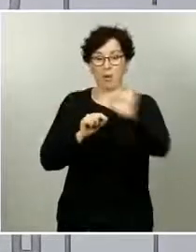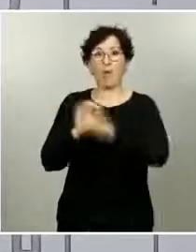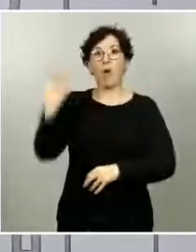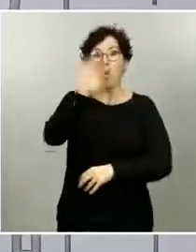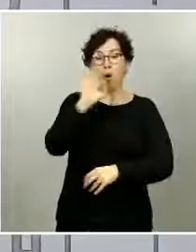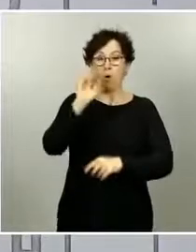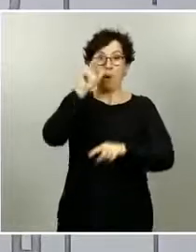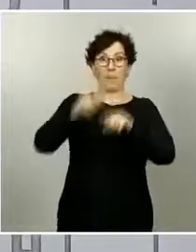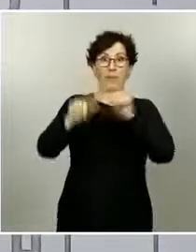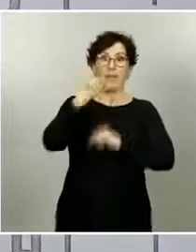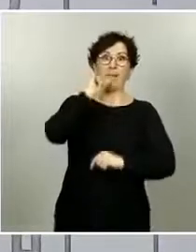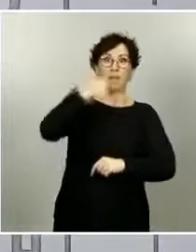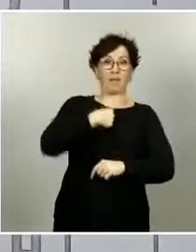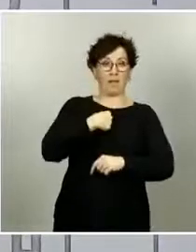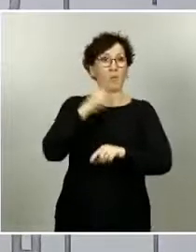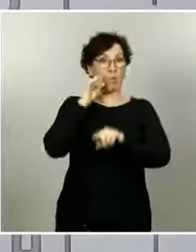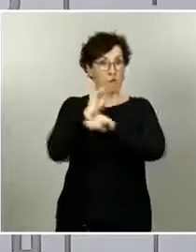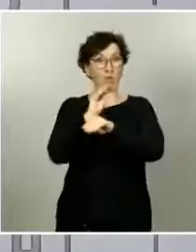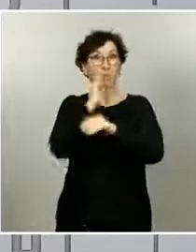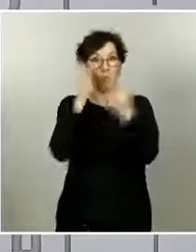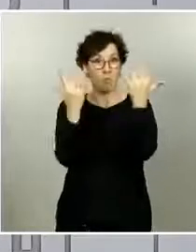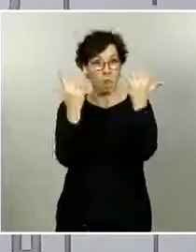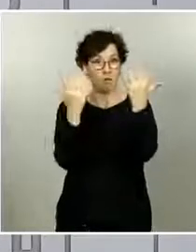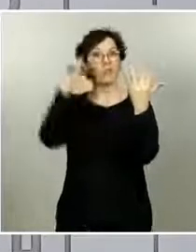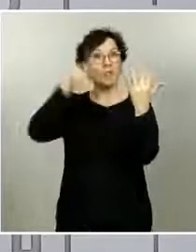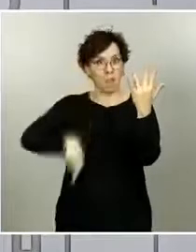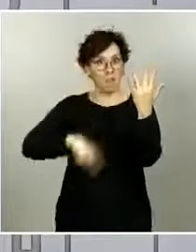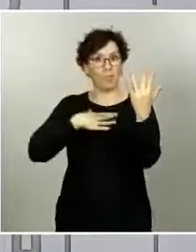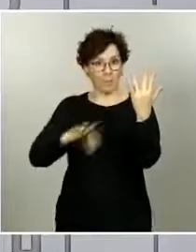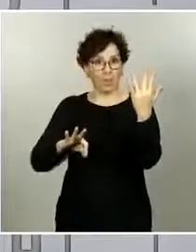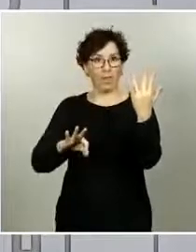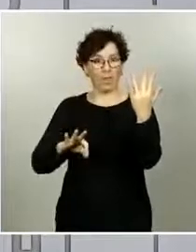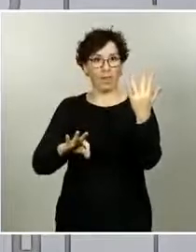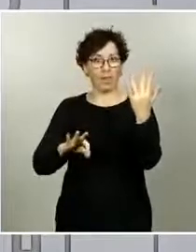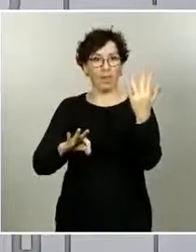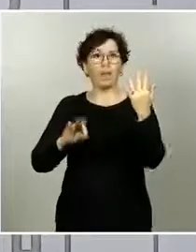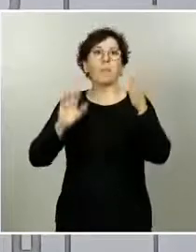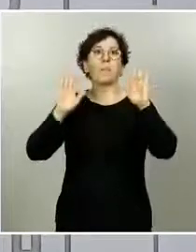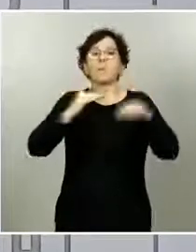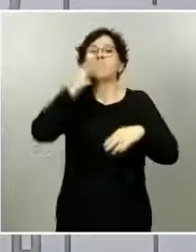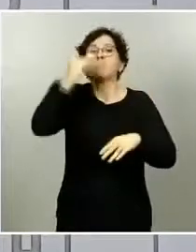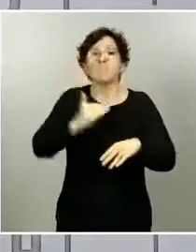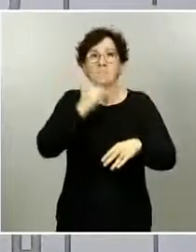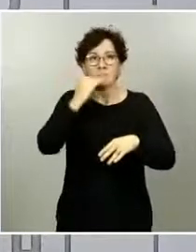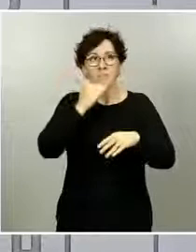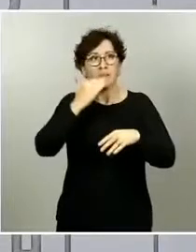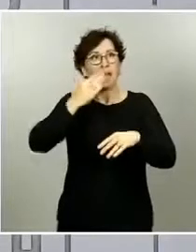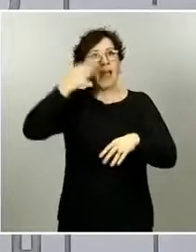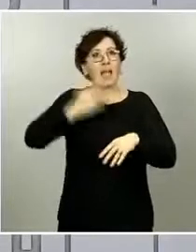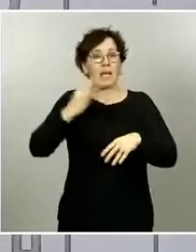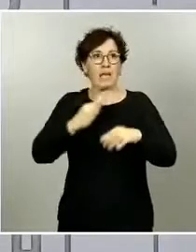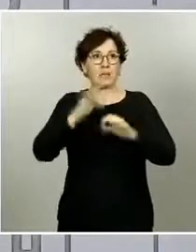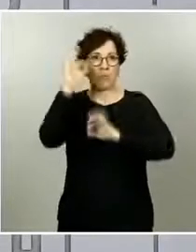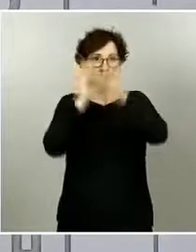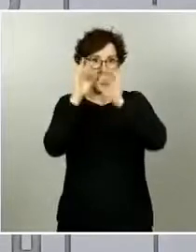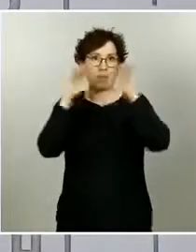el mecanismo más perfecto para que una persona no se infecte. Recuerden que también a través de las manos se pueden infectar, pero